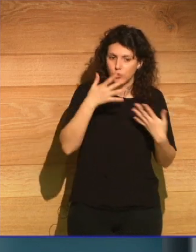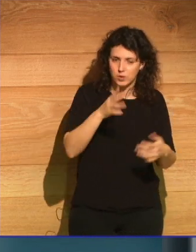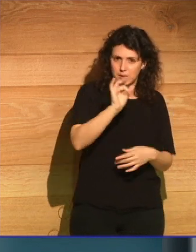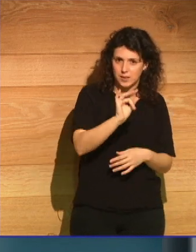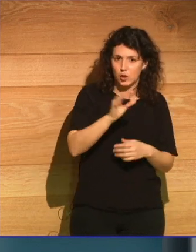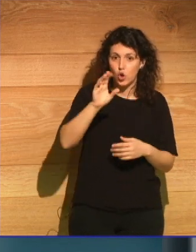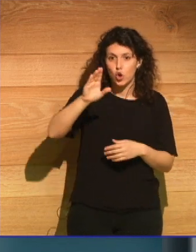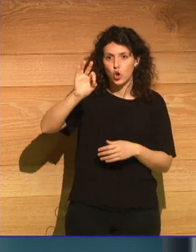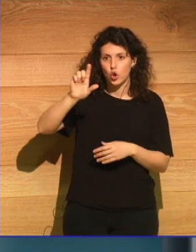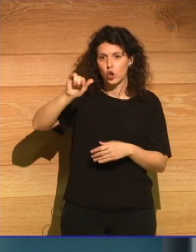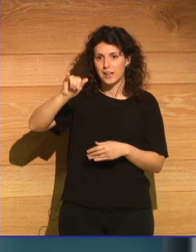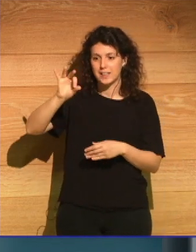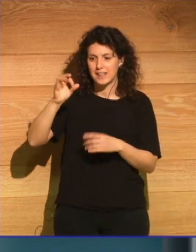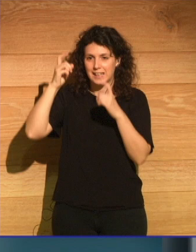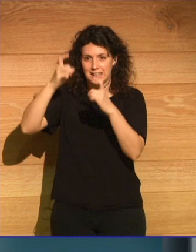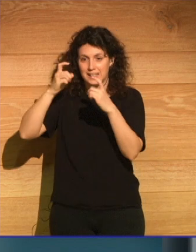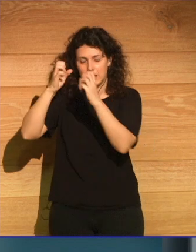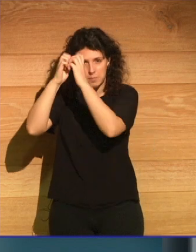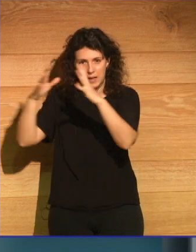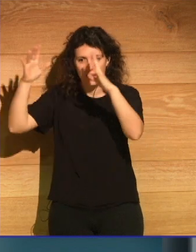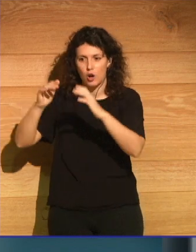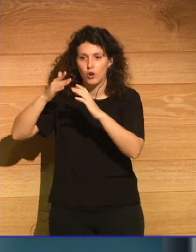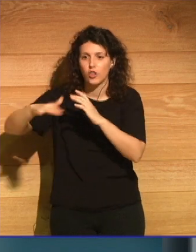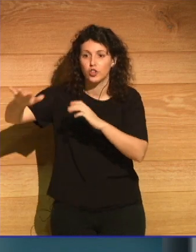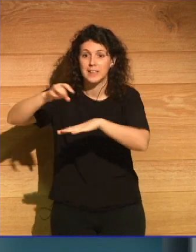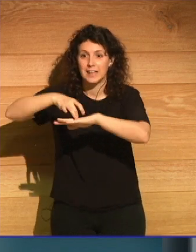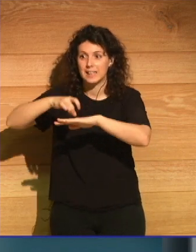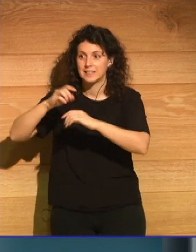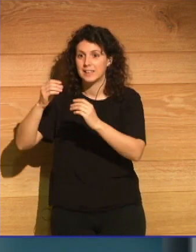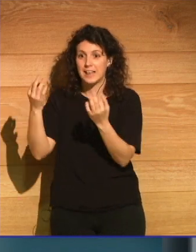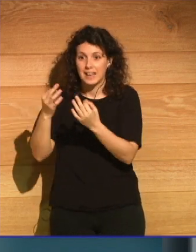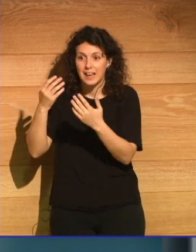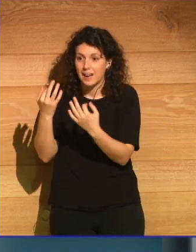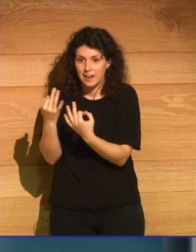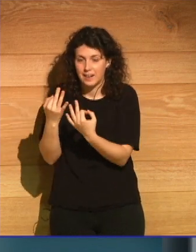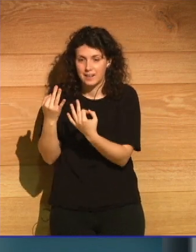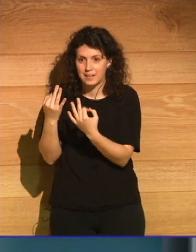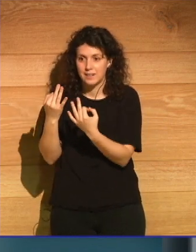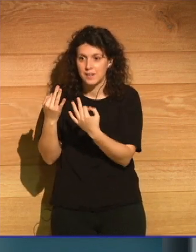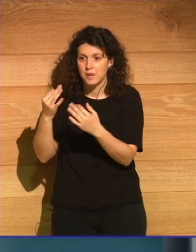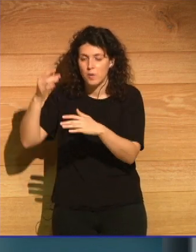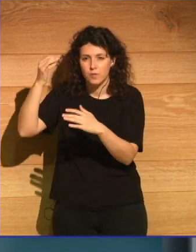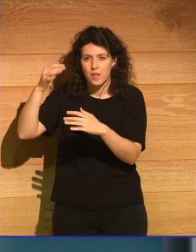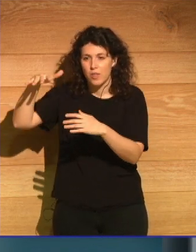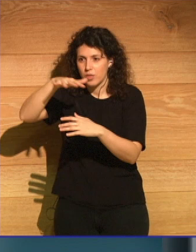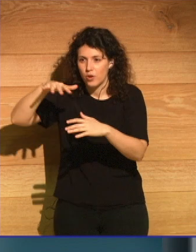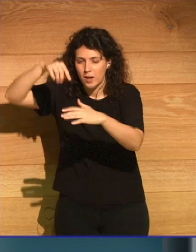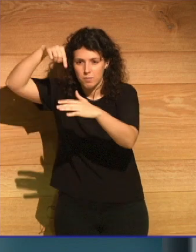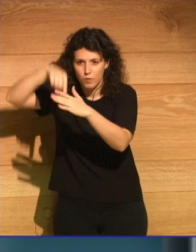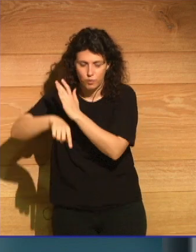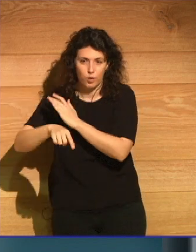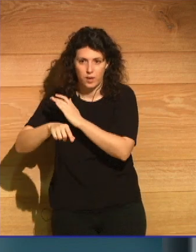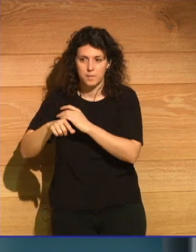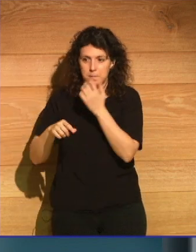al intentar imaginar qué había más allá del horizonte gris fue la enargeia del tiempo profundo, gracias a la cual el